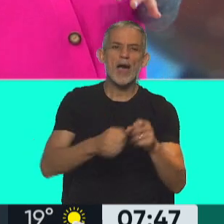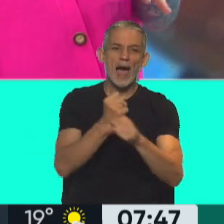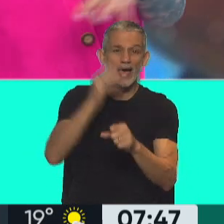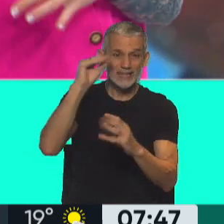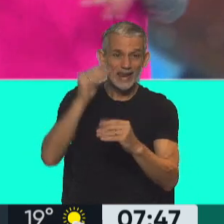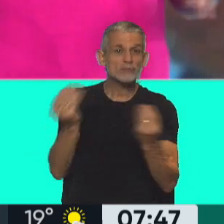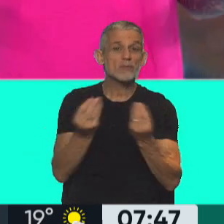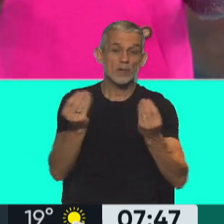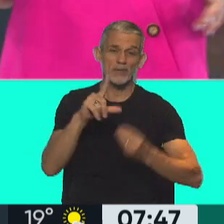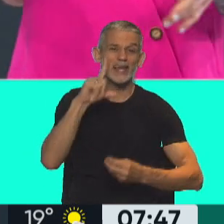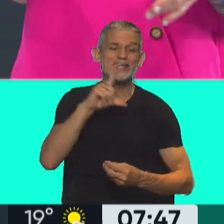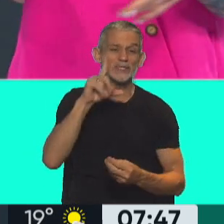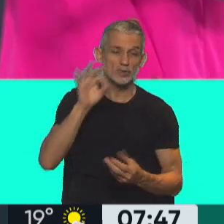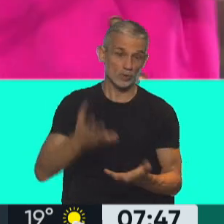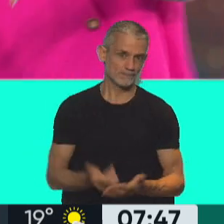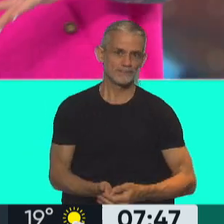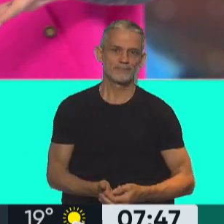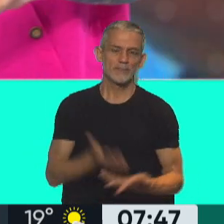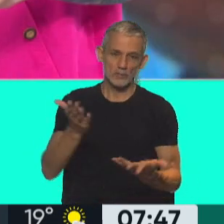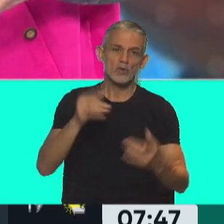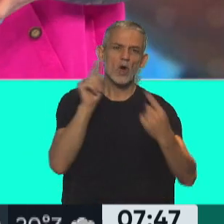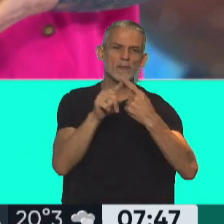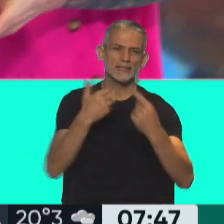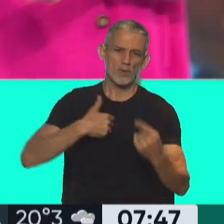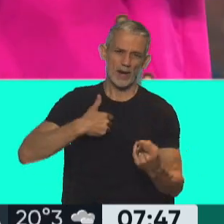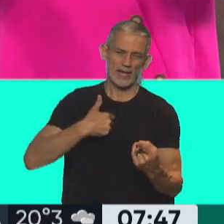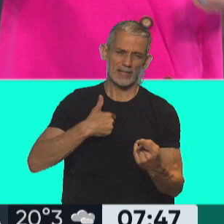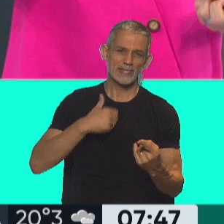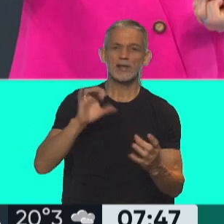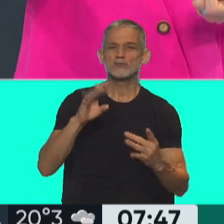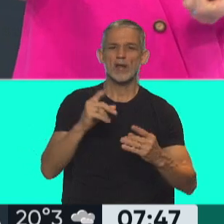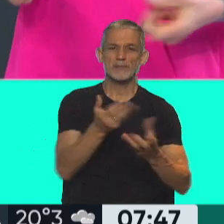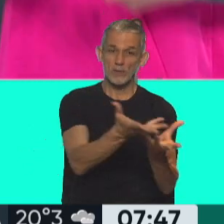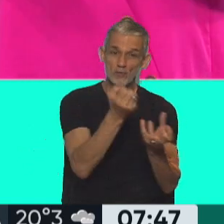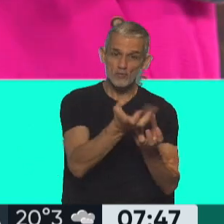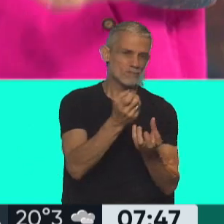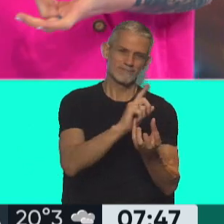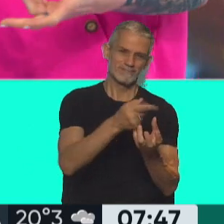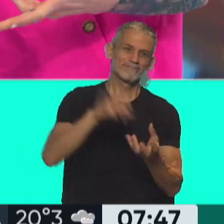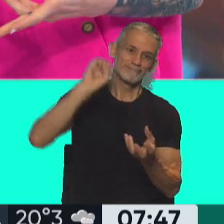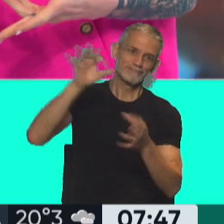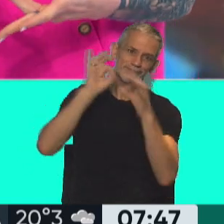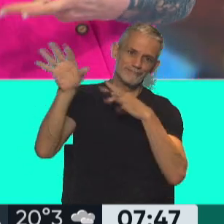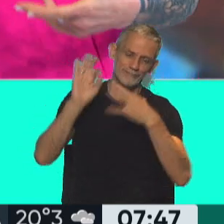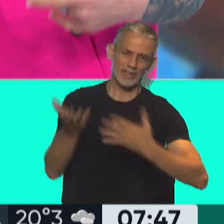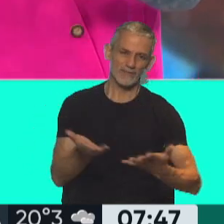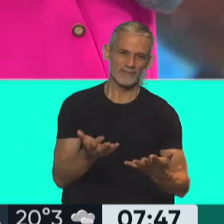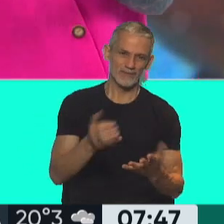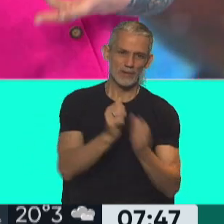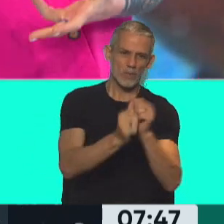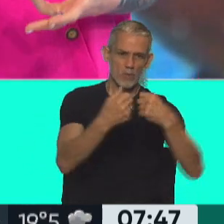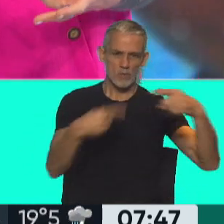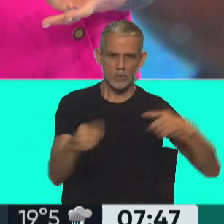por el litio. Exacto. No se atraviesan permanentemente. El objetivo de la Argentina no es únicamente la extracción del mineral, sino también la industrialización,